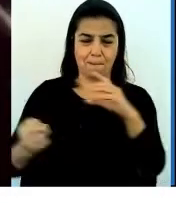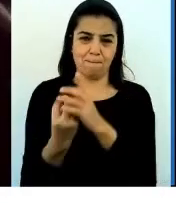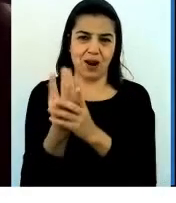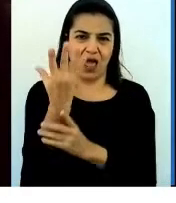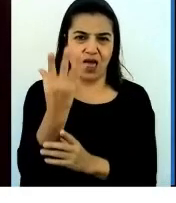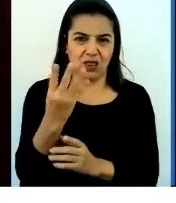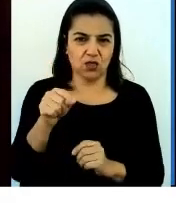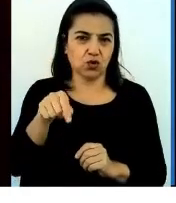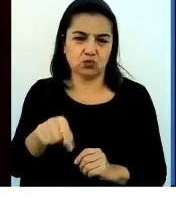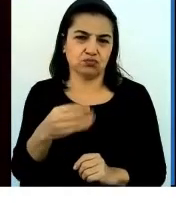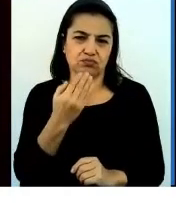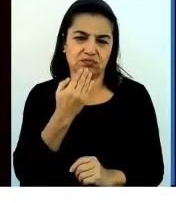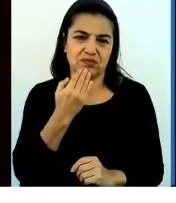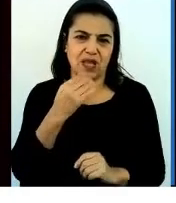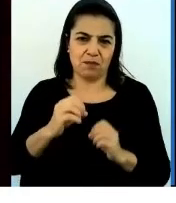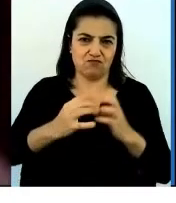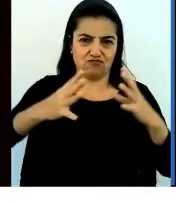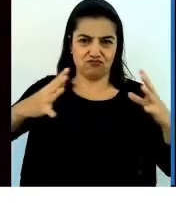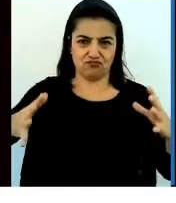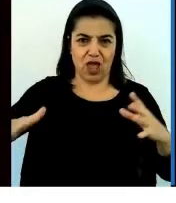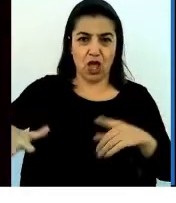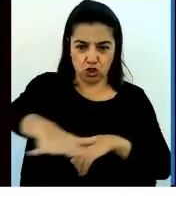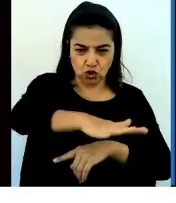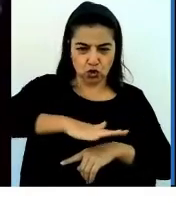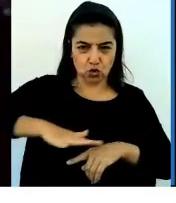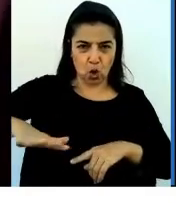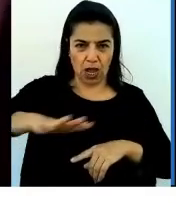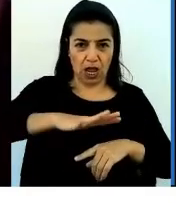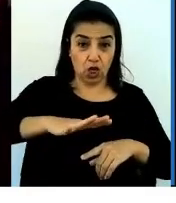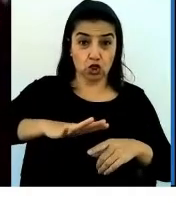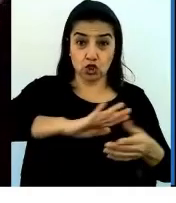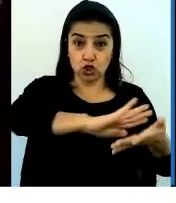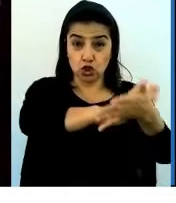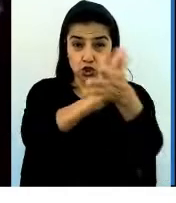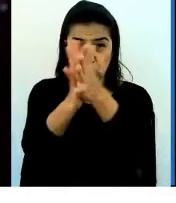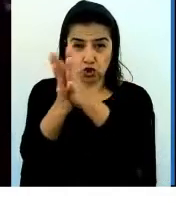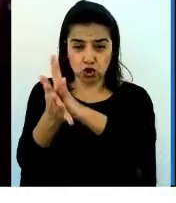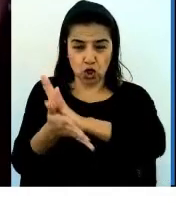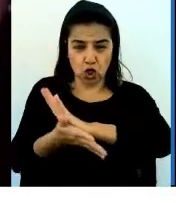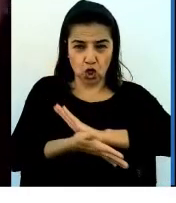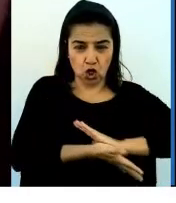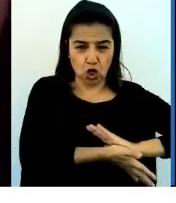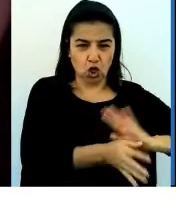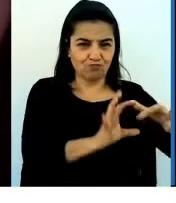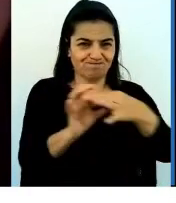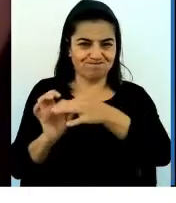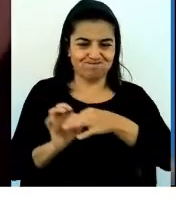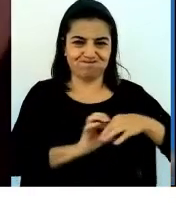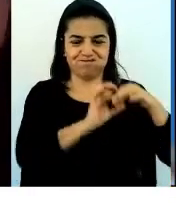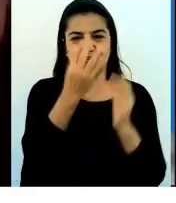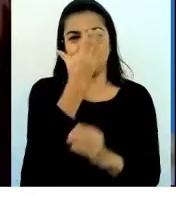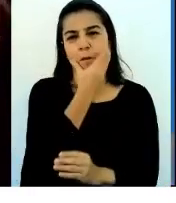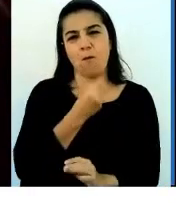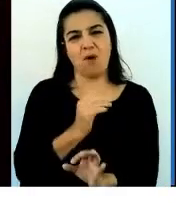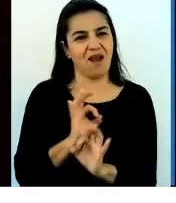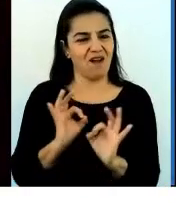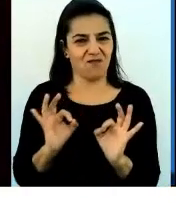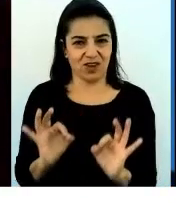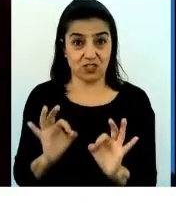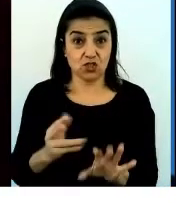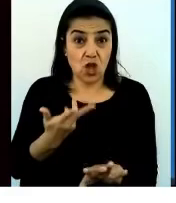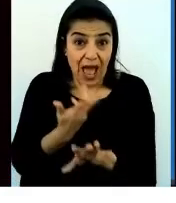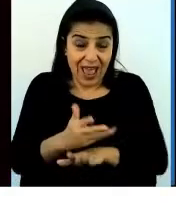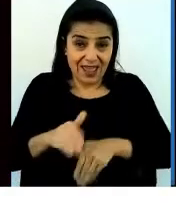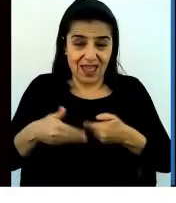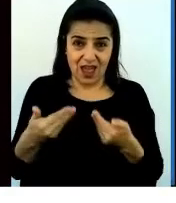microbiomes del soil. Todo eso es maravilloso. Estamos en un momento